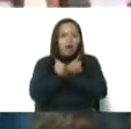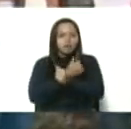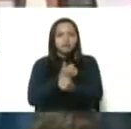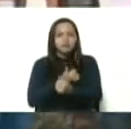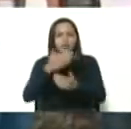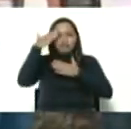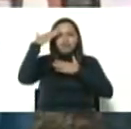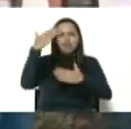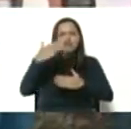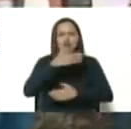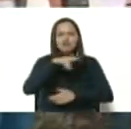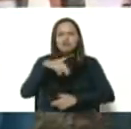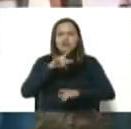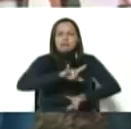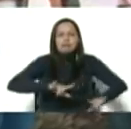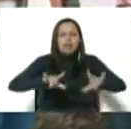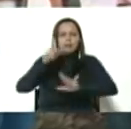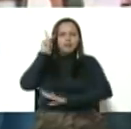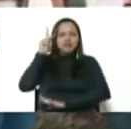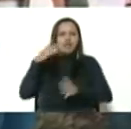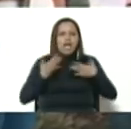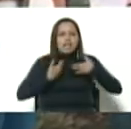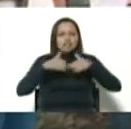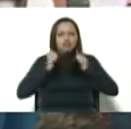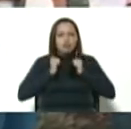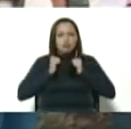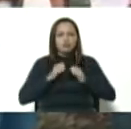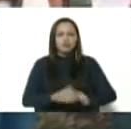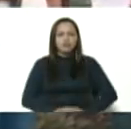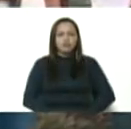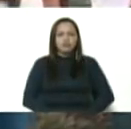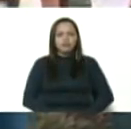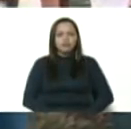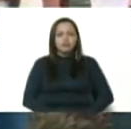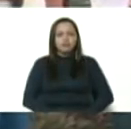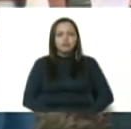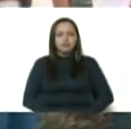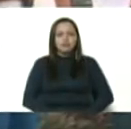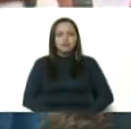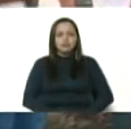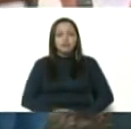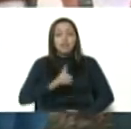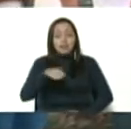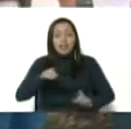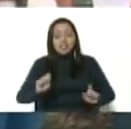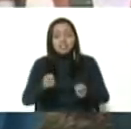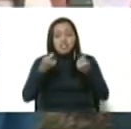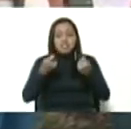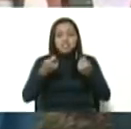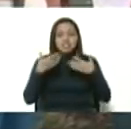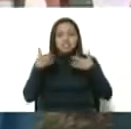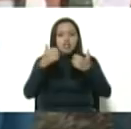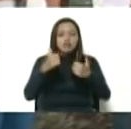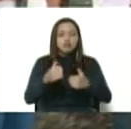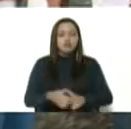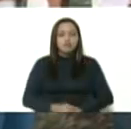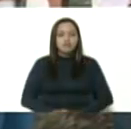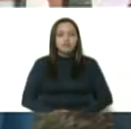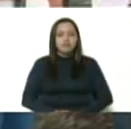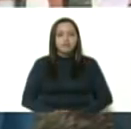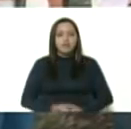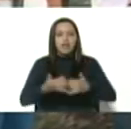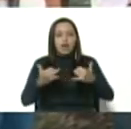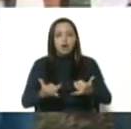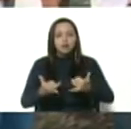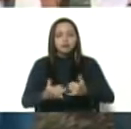un saludo a nuestro querido profe, el profesor Aristóbulo Isturi, por su recuperación. Pero vamos a escuchar, mi comandante, a